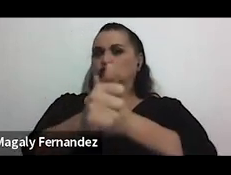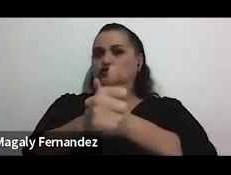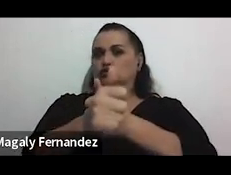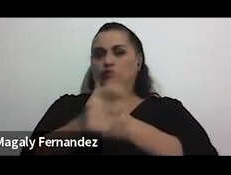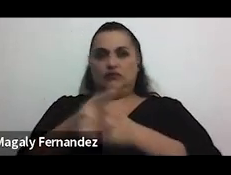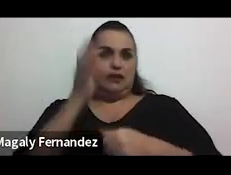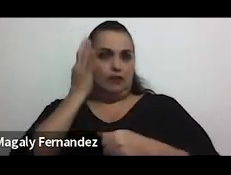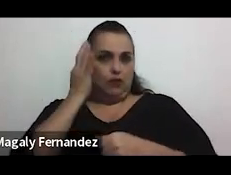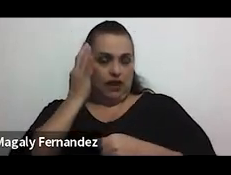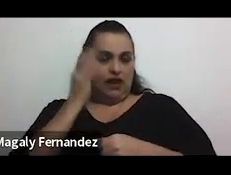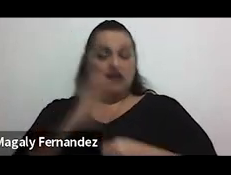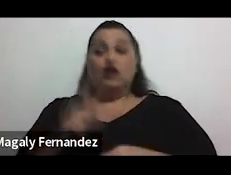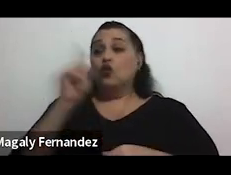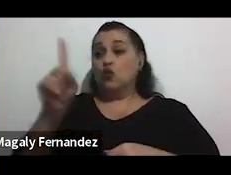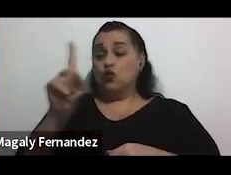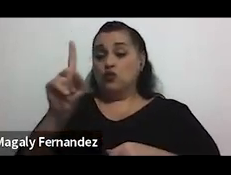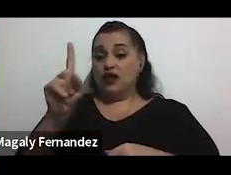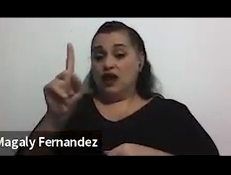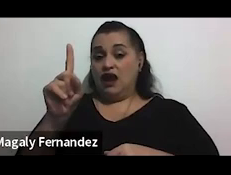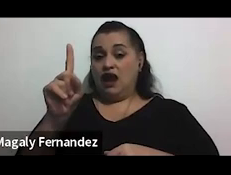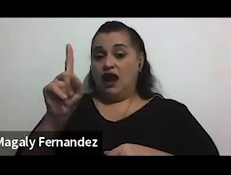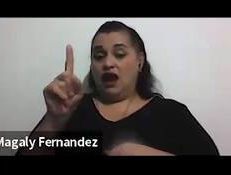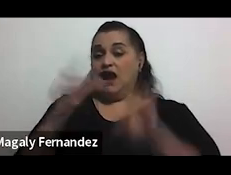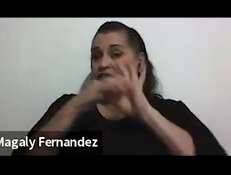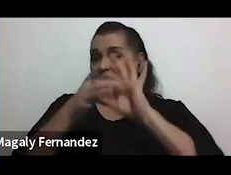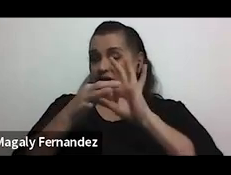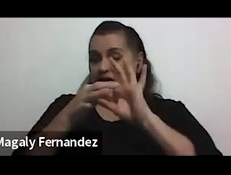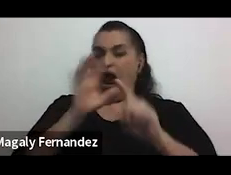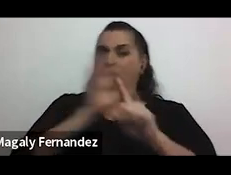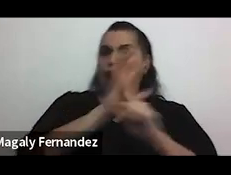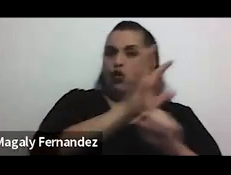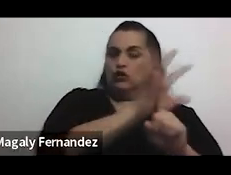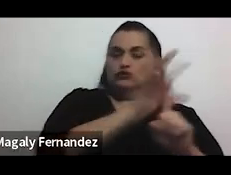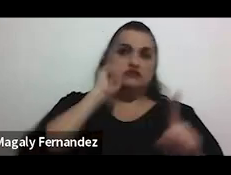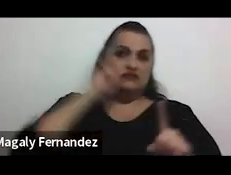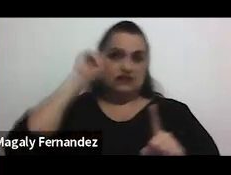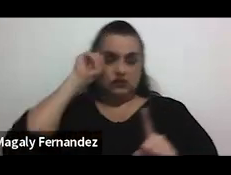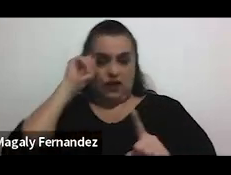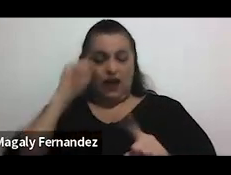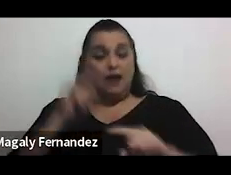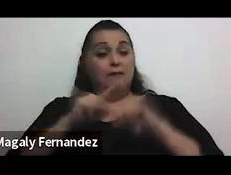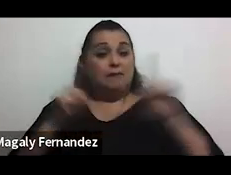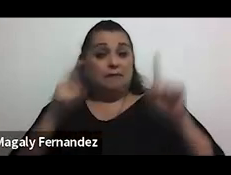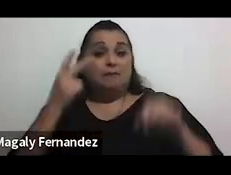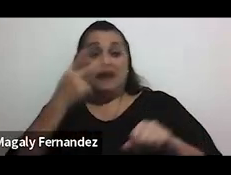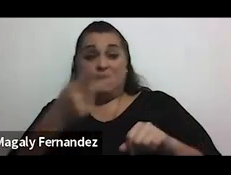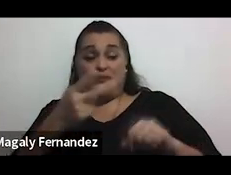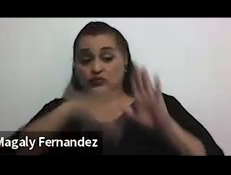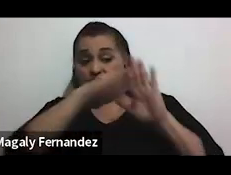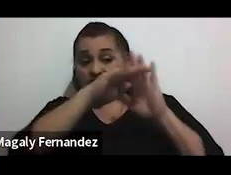y una contravención con respecto al acoso sexual entonces vemos que evidentemente los datos